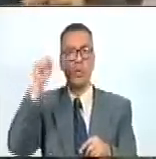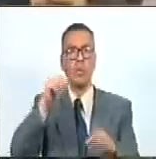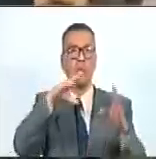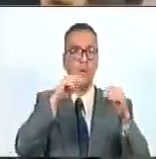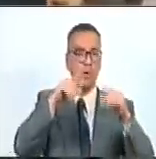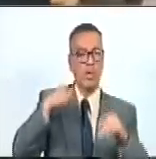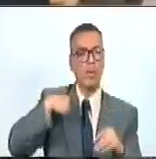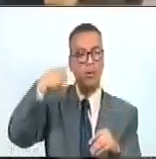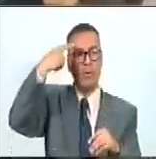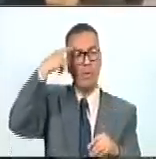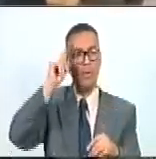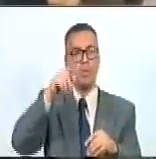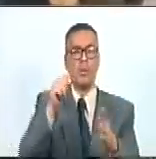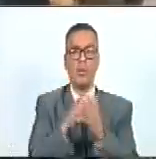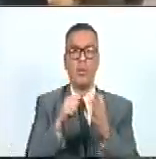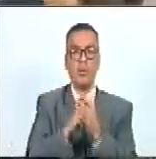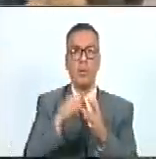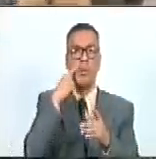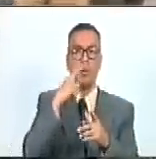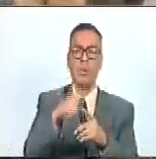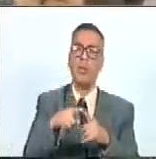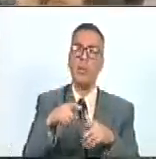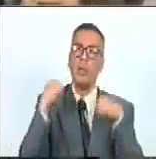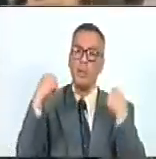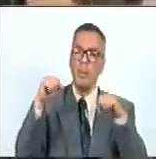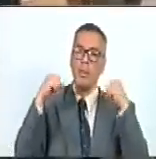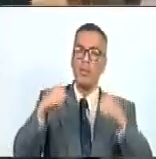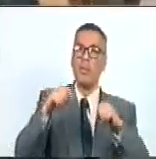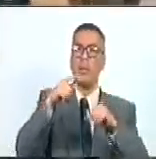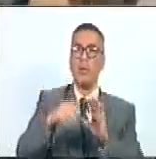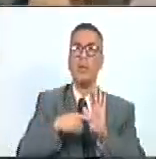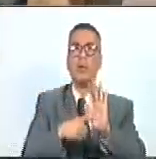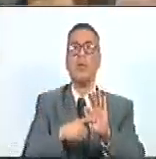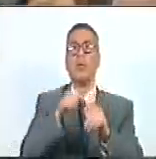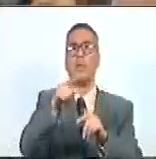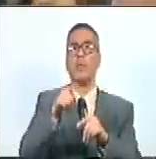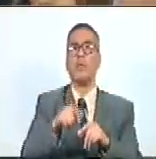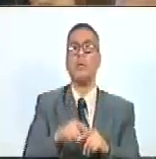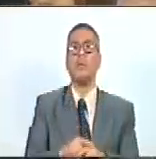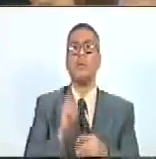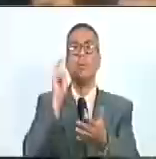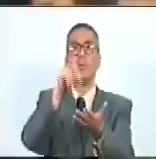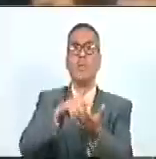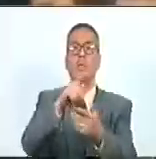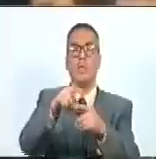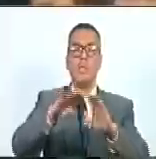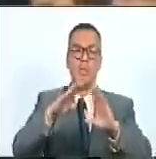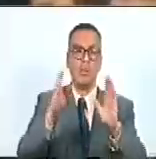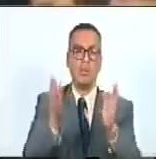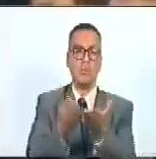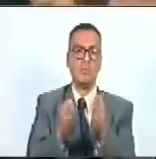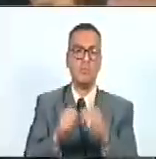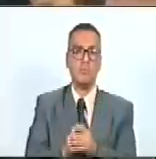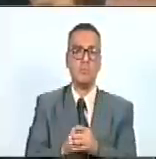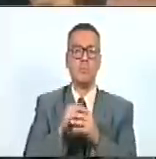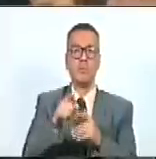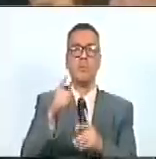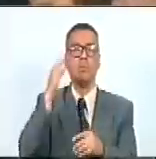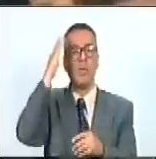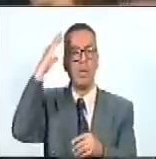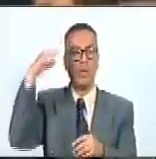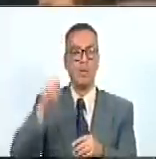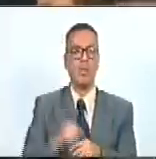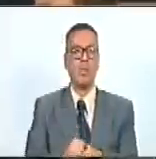hablar, por lo menos, desde el punto de vista práctico, se lance y que salte, pues, al mundo de los sueños.